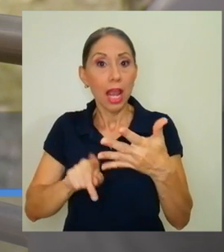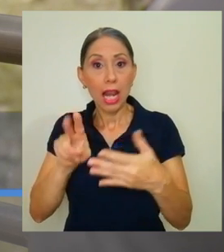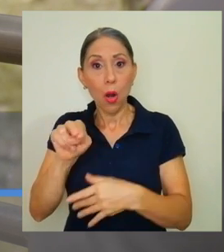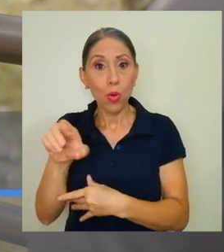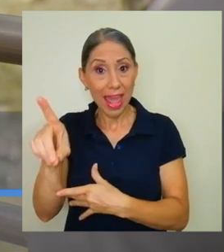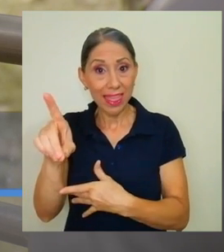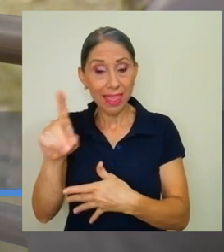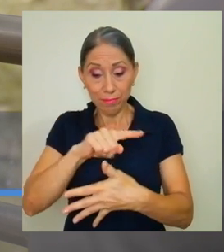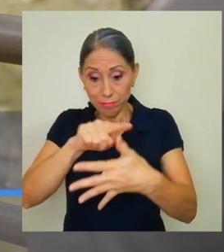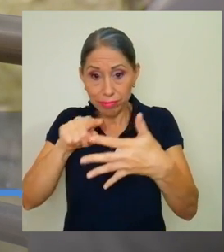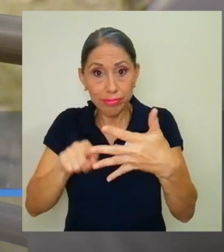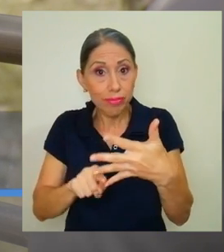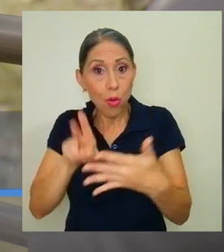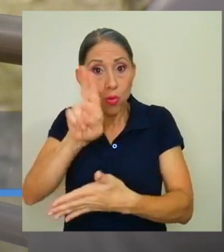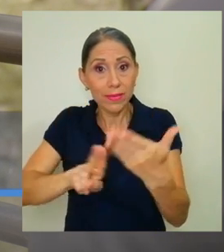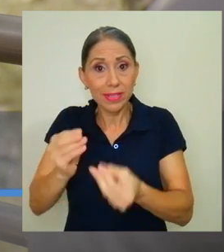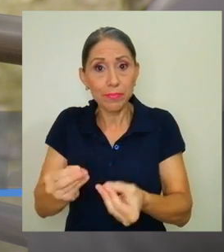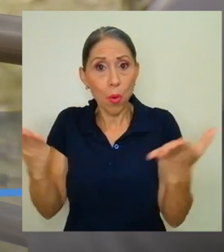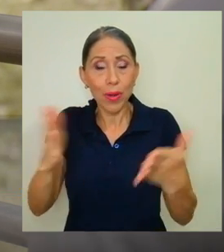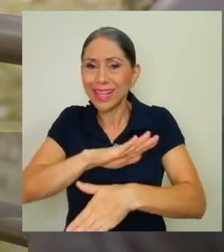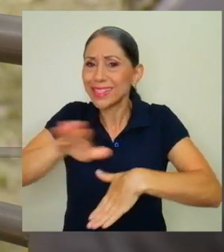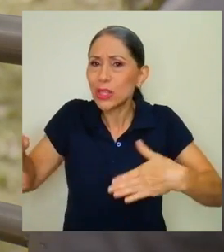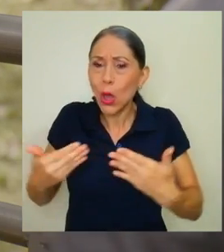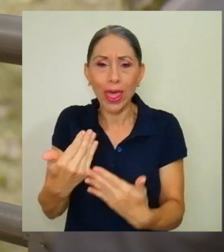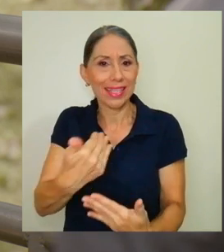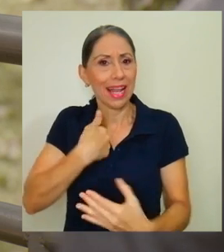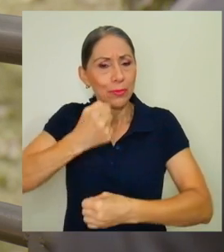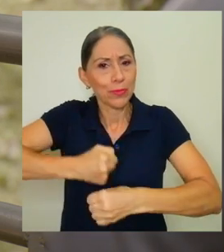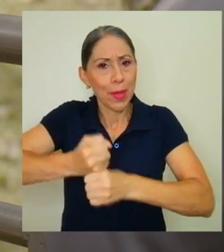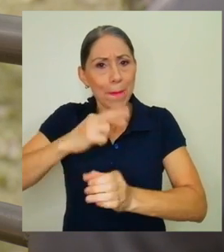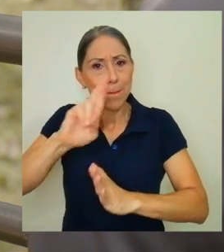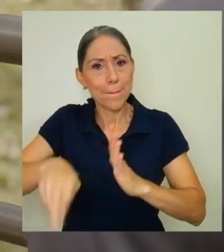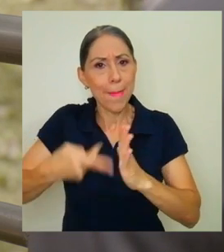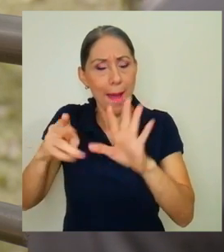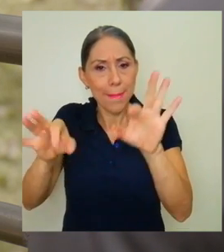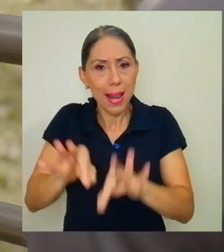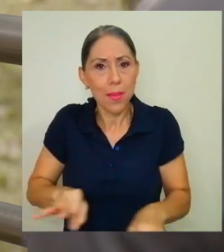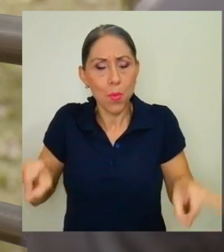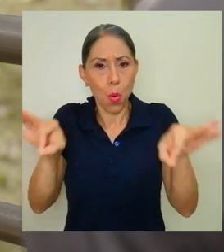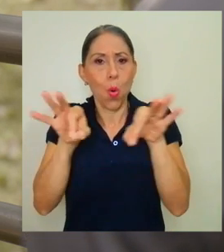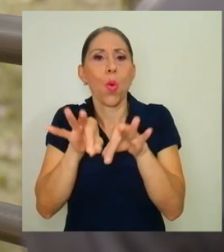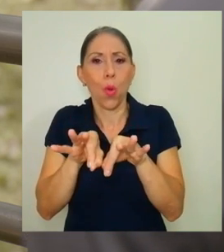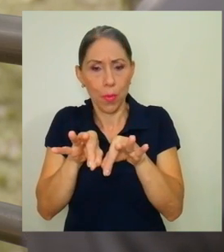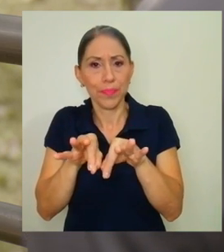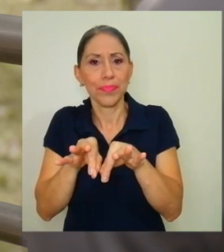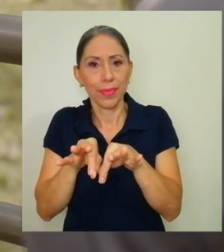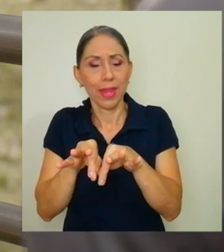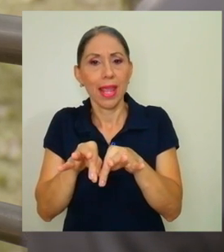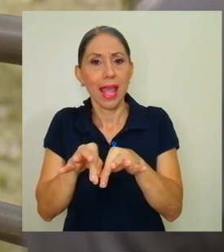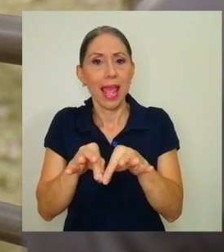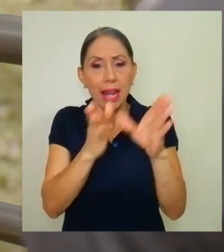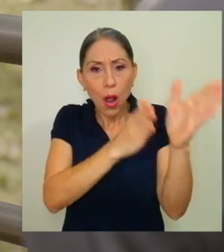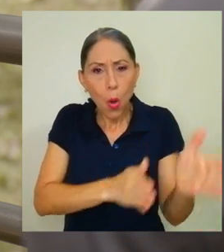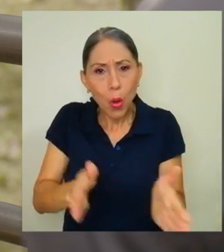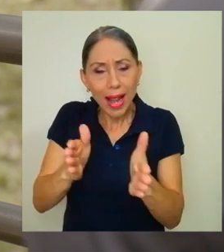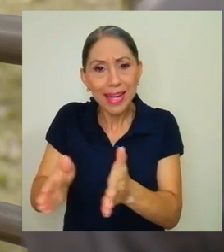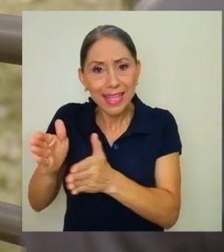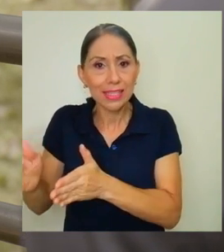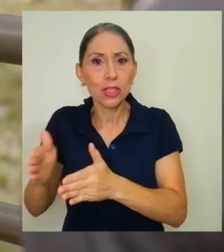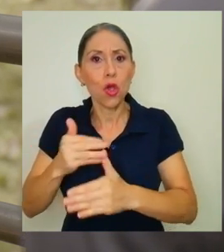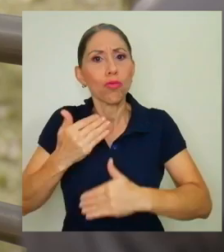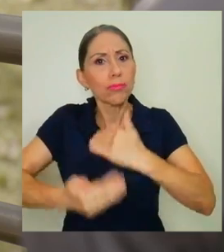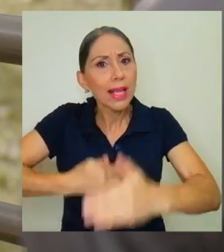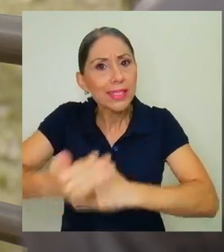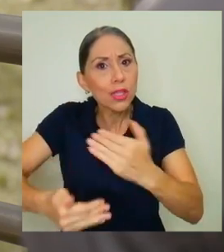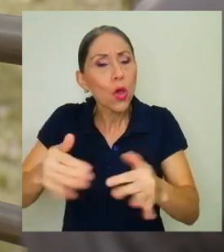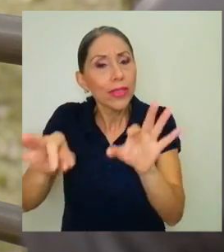la UNED, todas tenemos, pues, un papel muy importante en la organización